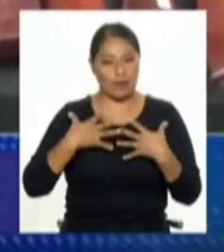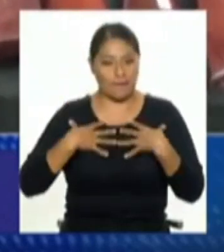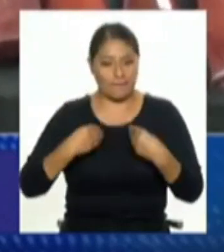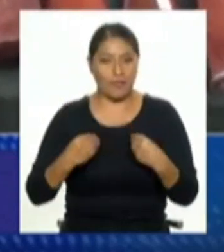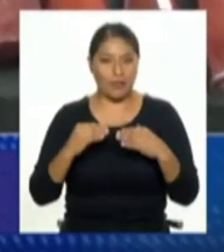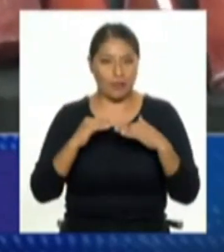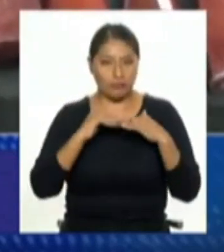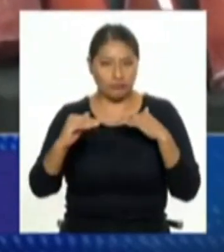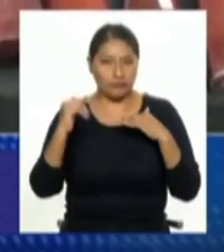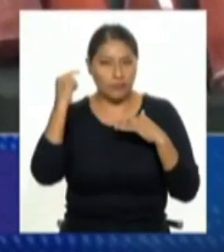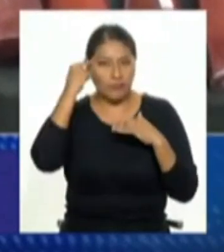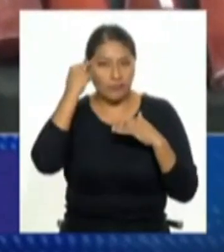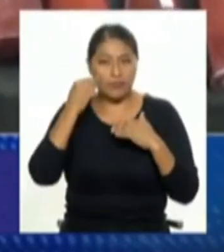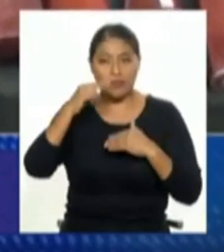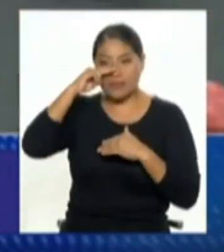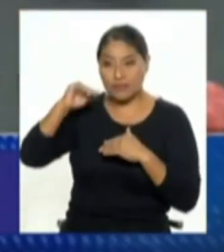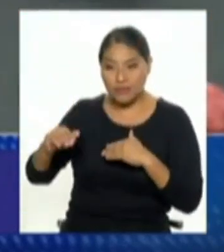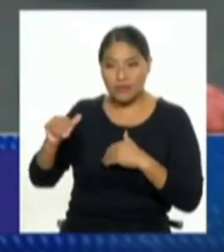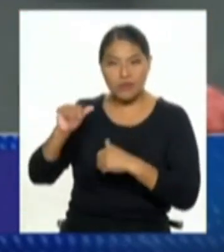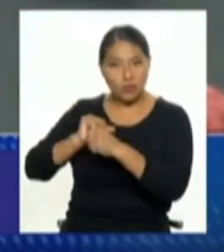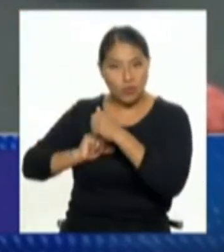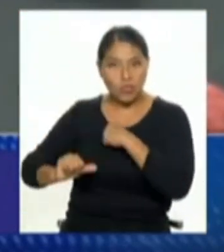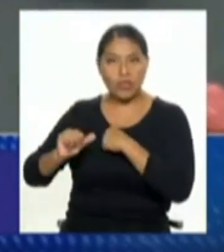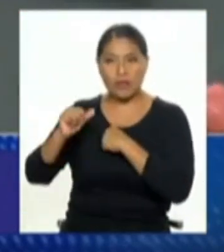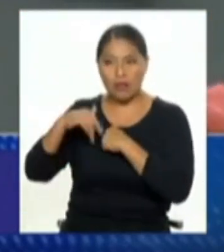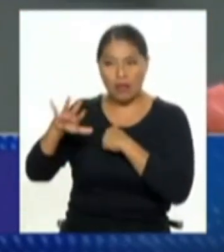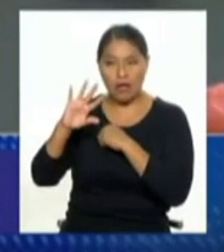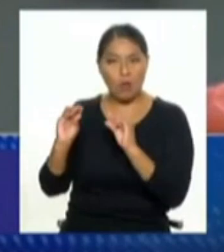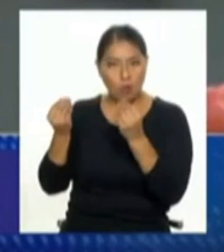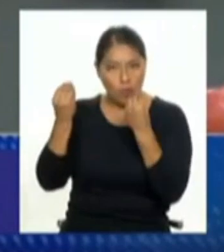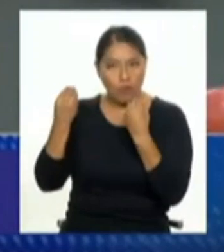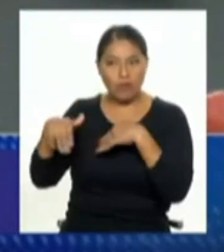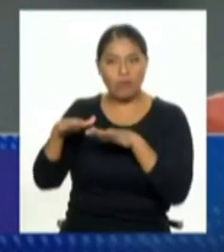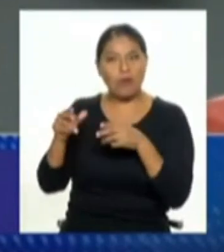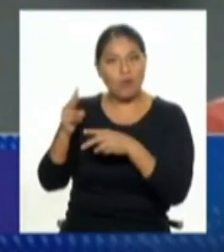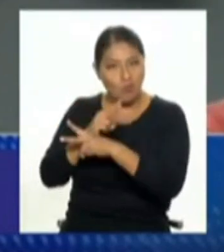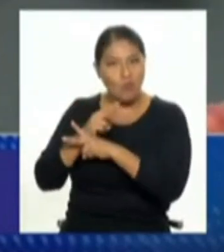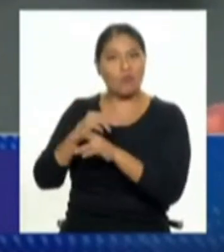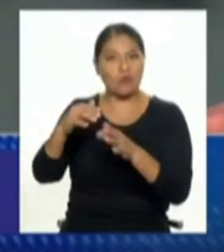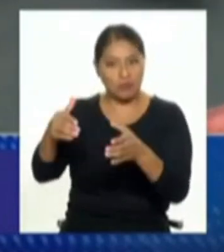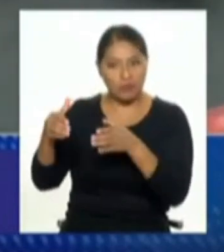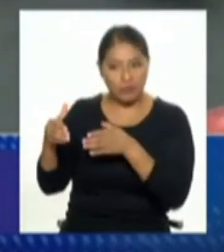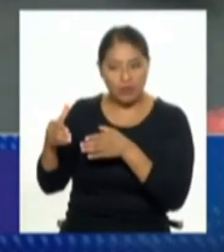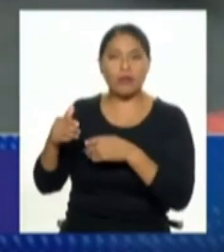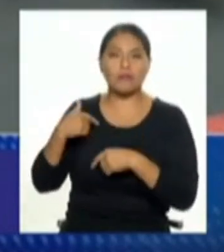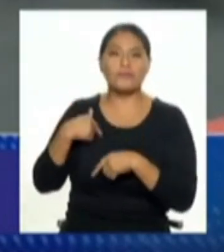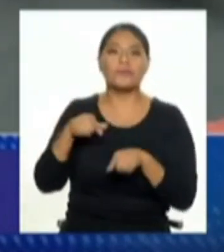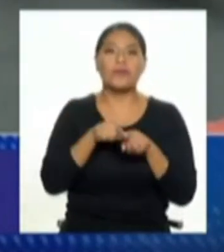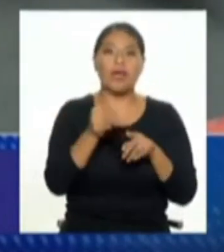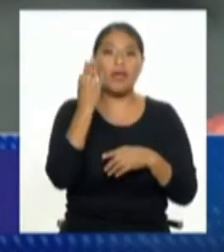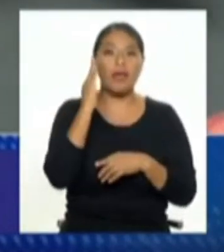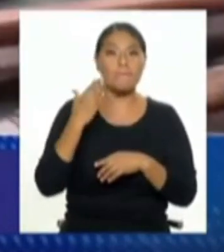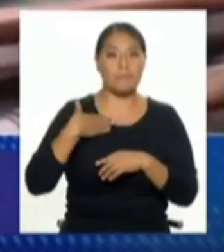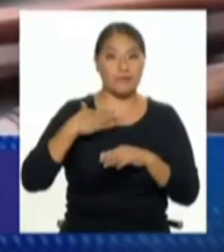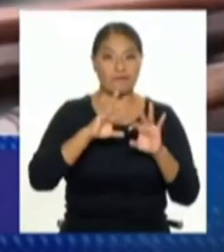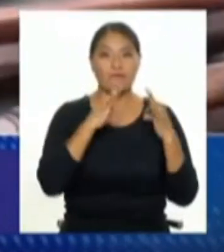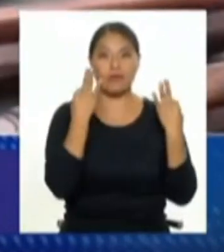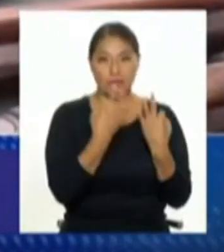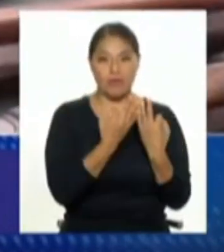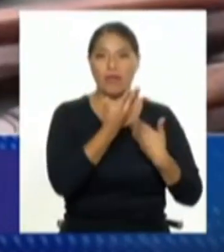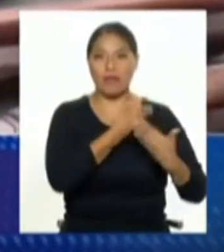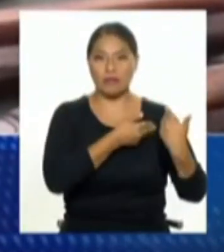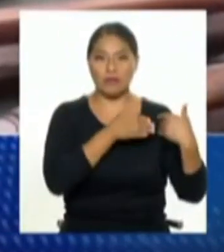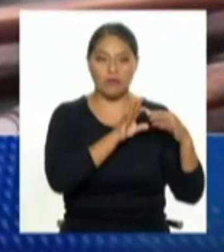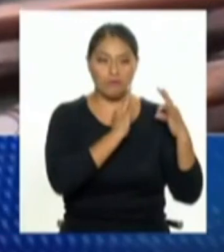a fin de cuidar a nuestras niñas y niños adolescentes. Nosotros hemos acompañado a muchos familiares que el solo hecho por tener